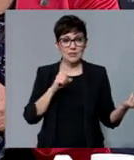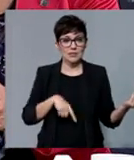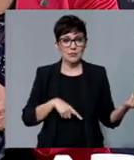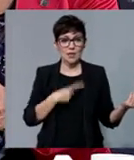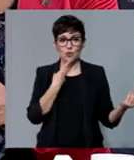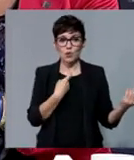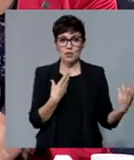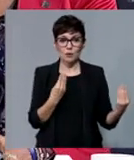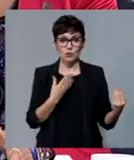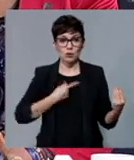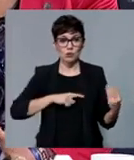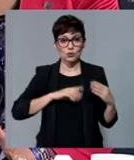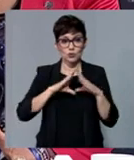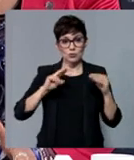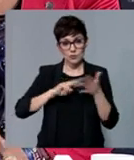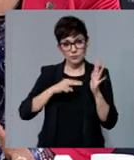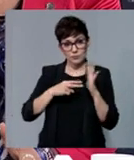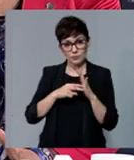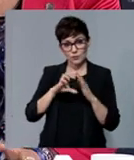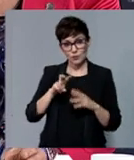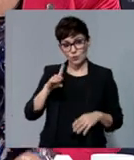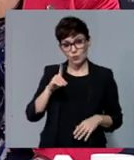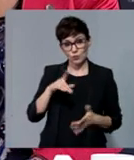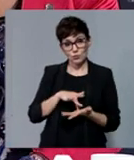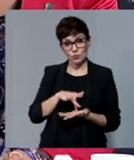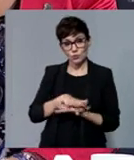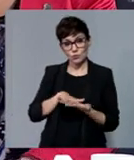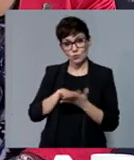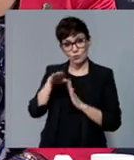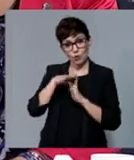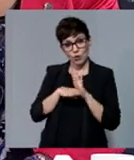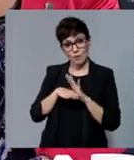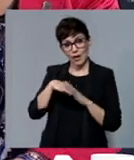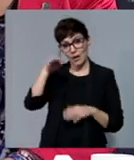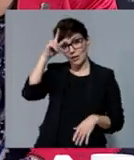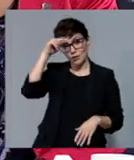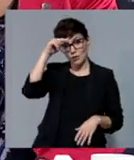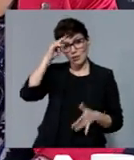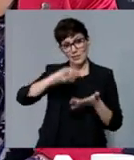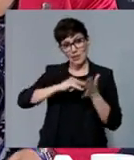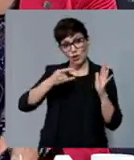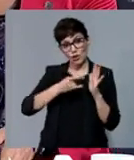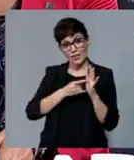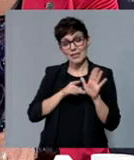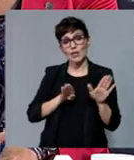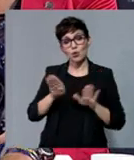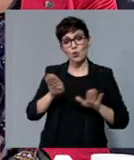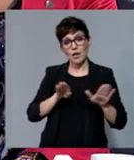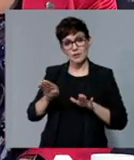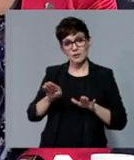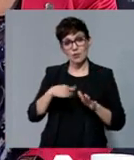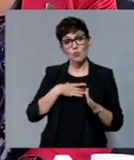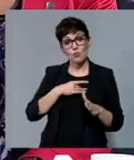nosotros como Politécnica con el CUD hemos preparado un programa de doctorado en tecnologías duales para que el CUD pueda